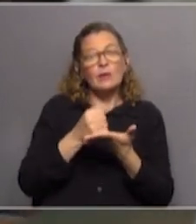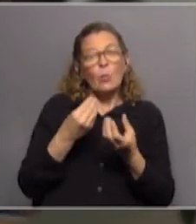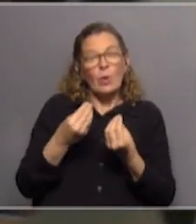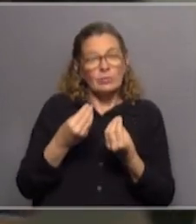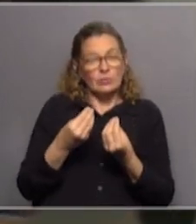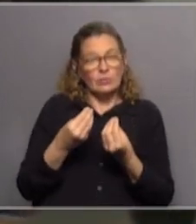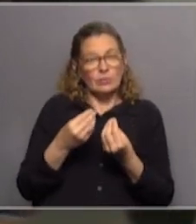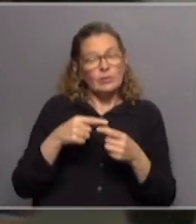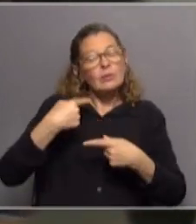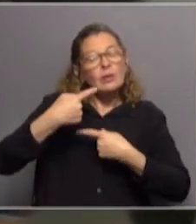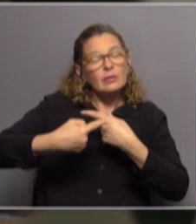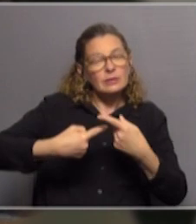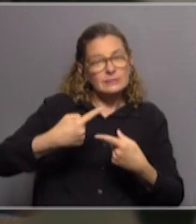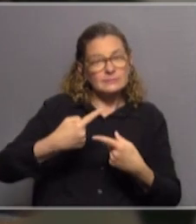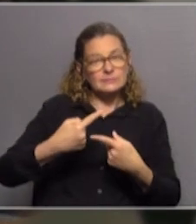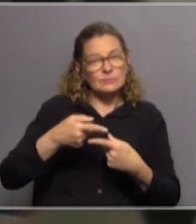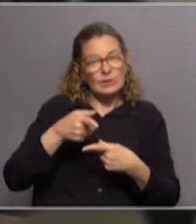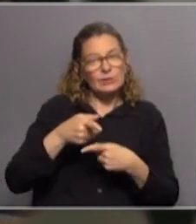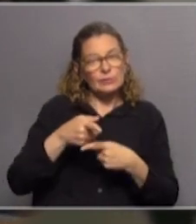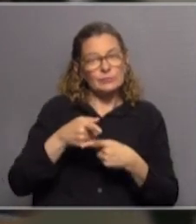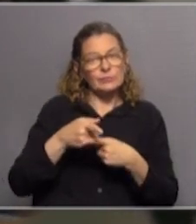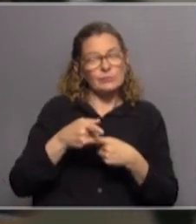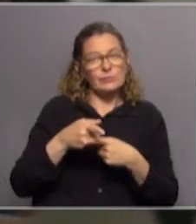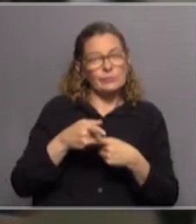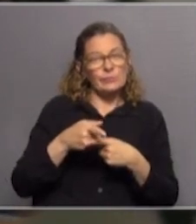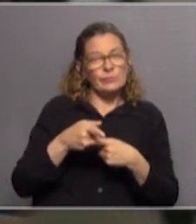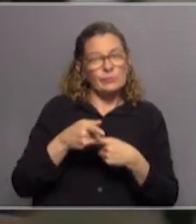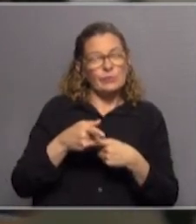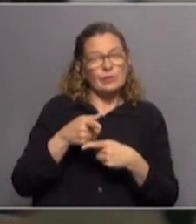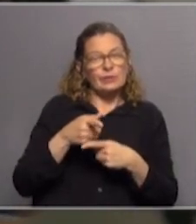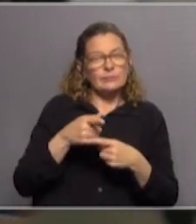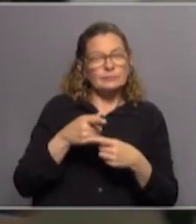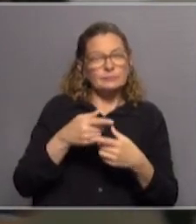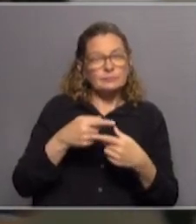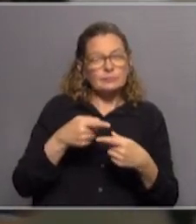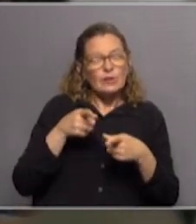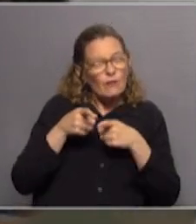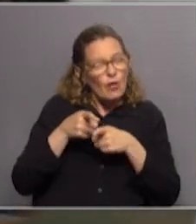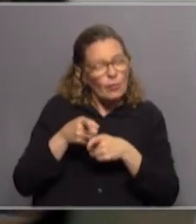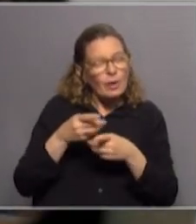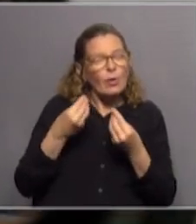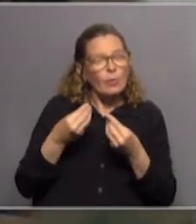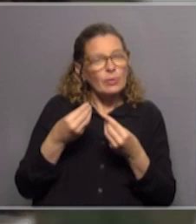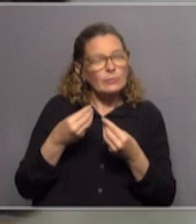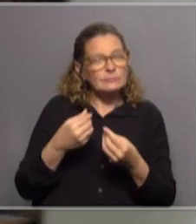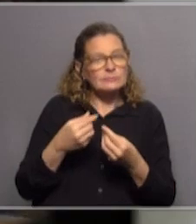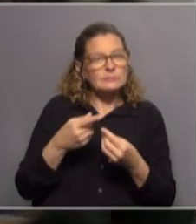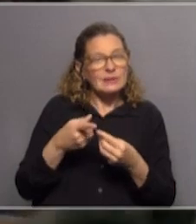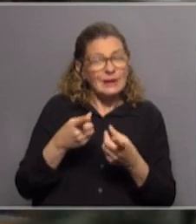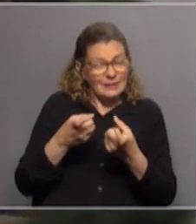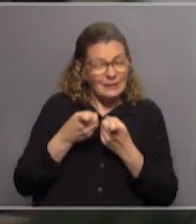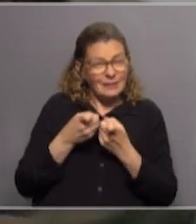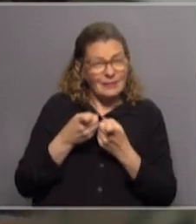seguirá actuando este tipo de venganza? ¿Era